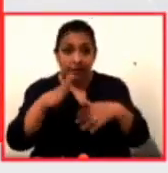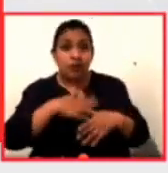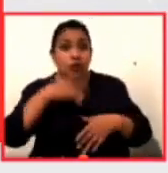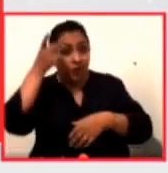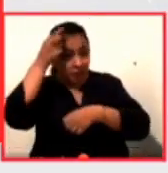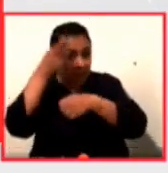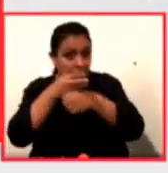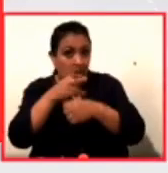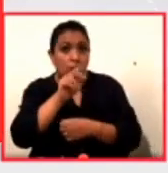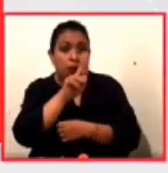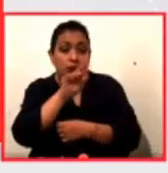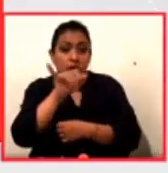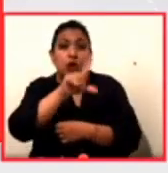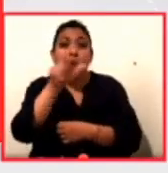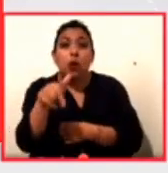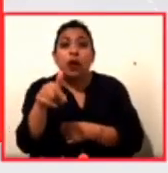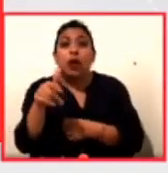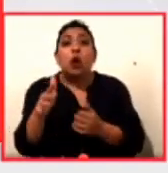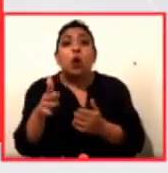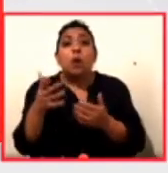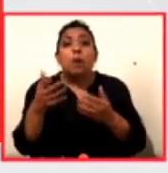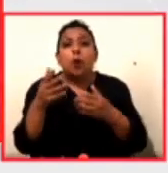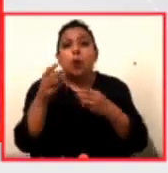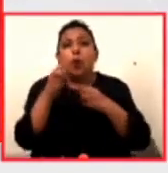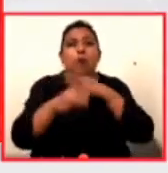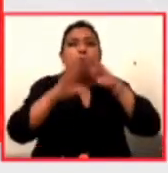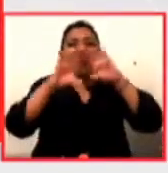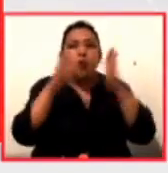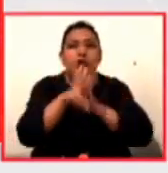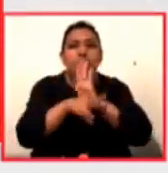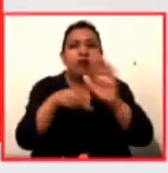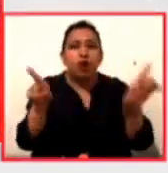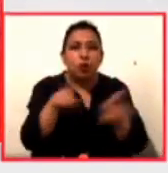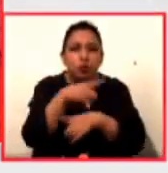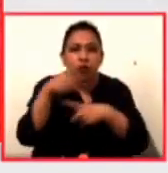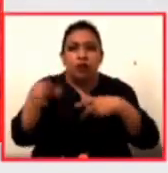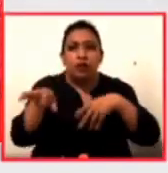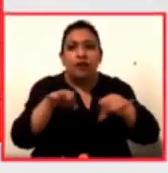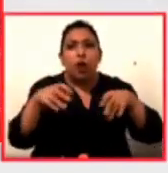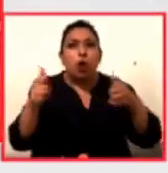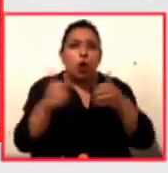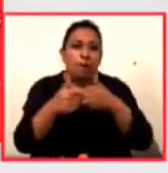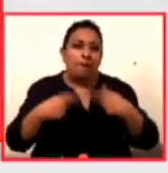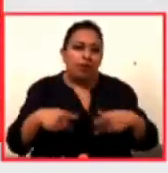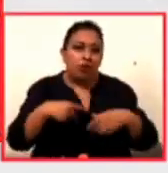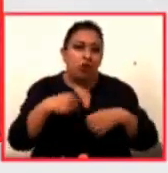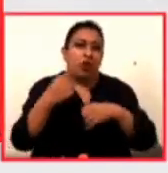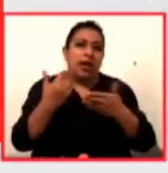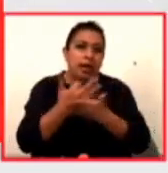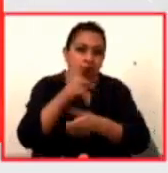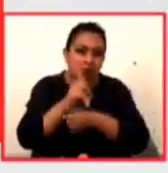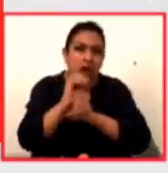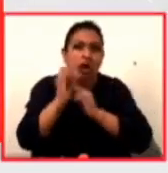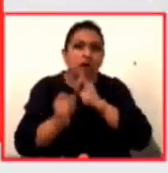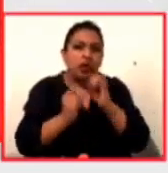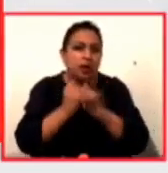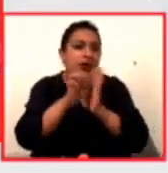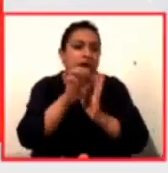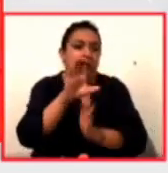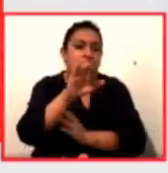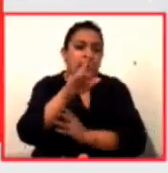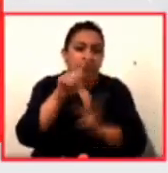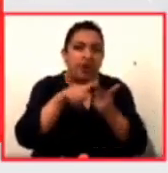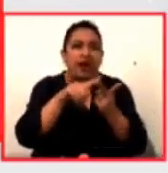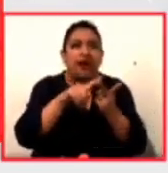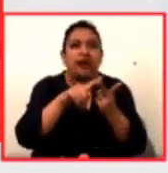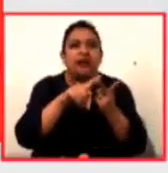luego incursionó en el mundo de los videos musicales trabajó con artistas nacionales e internacionales como Caifanes Colin Hart y Café Tacuba